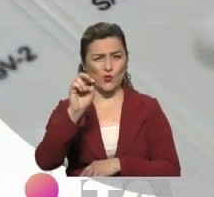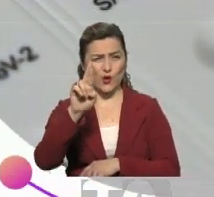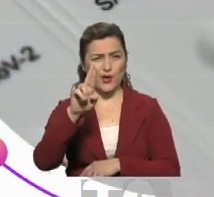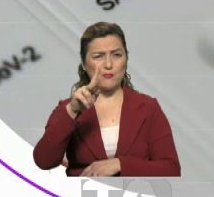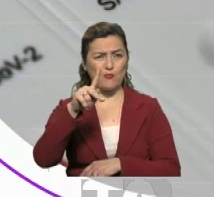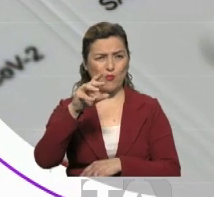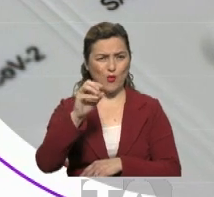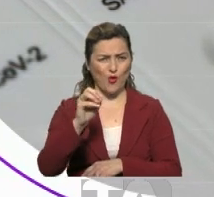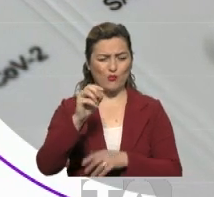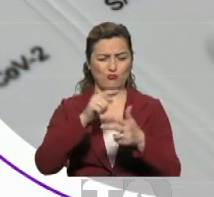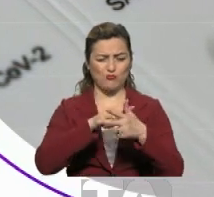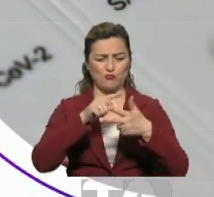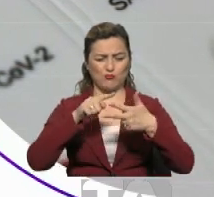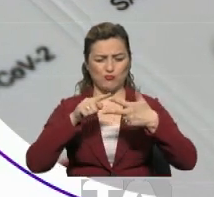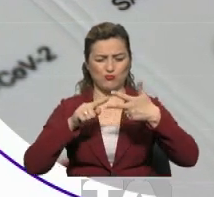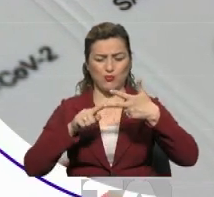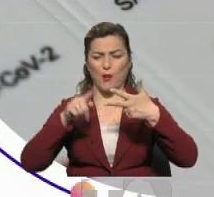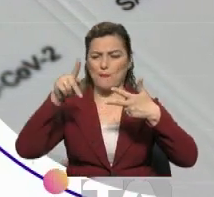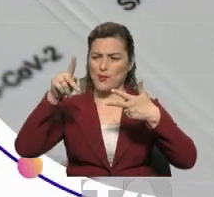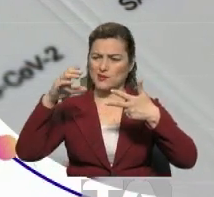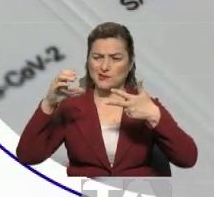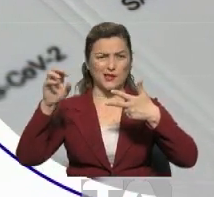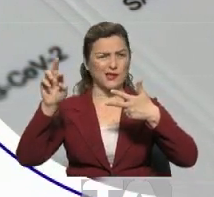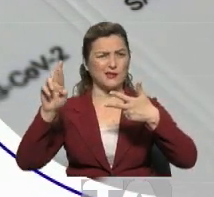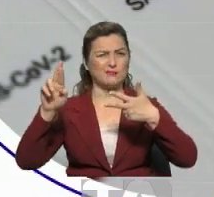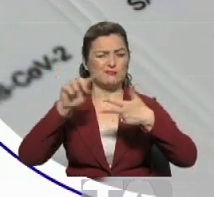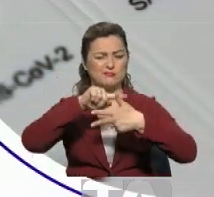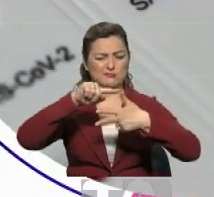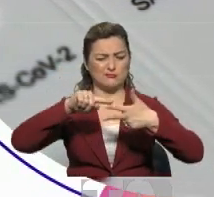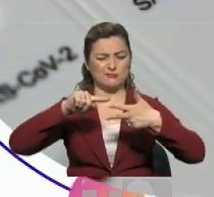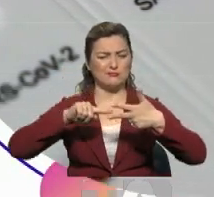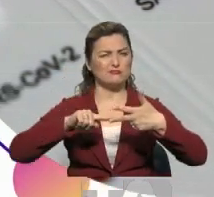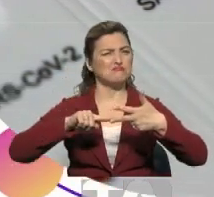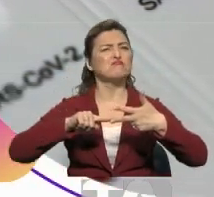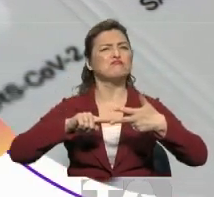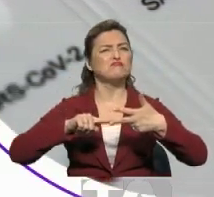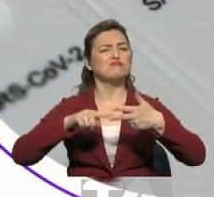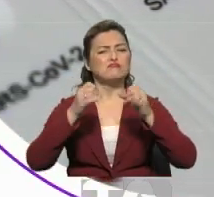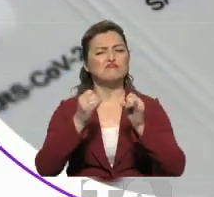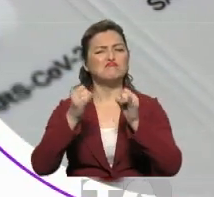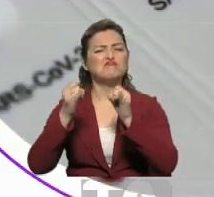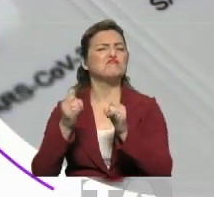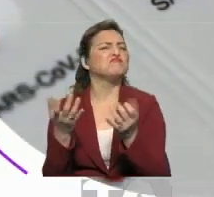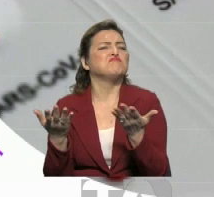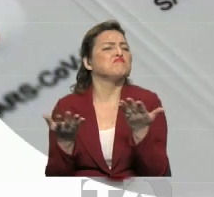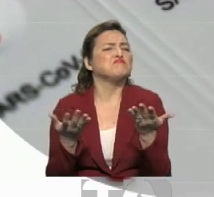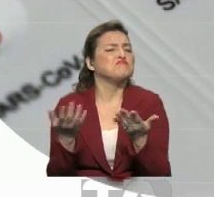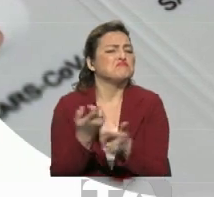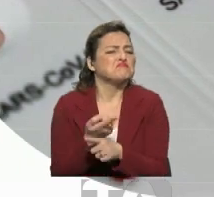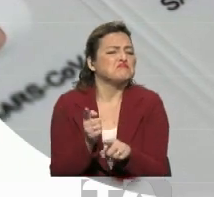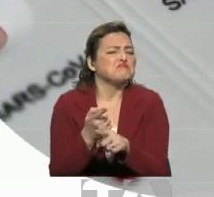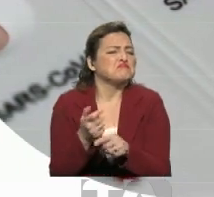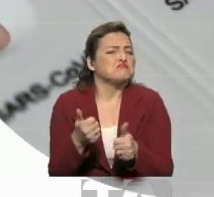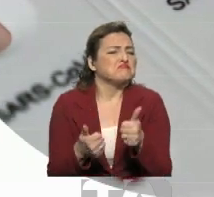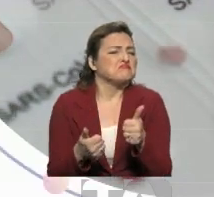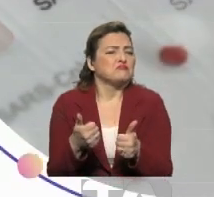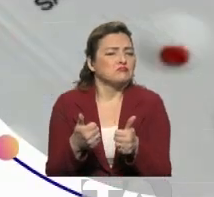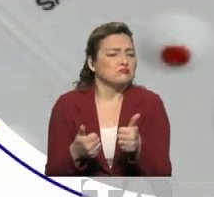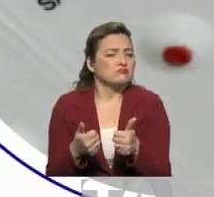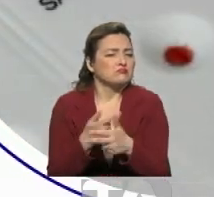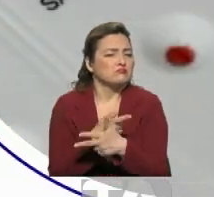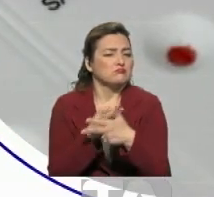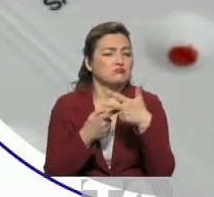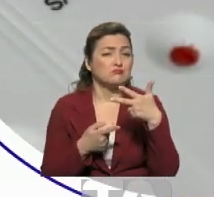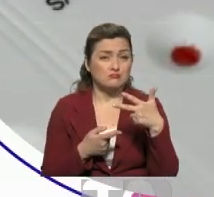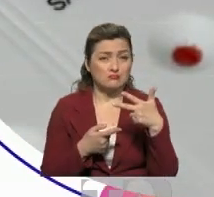PCR. En este sentido, ustedes tienen que estar sumamente claro para qué sirve cada una de estas y cuáles son las diferencias entre estas pruebas.